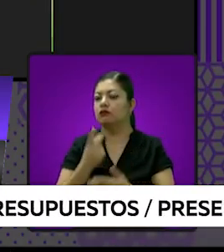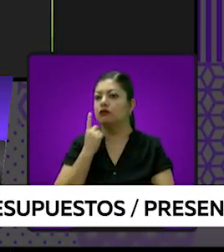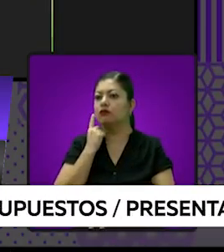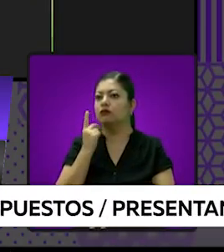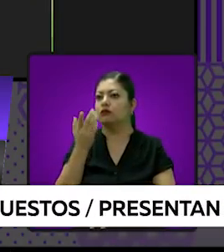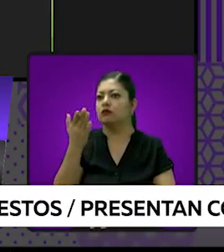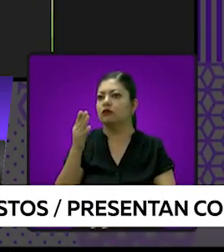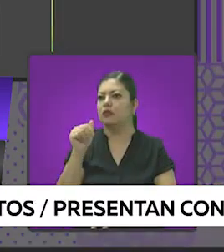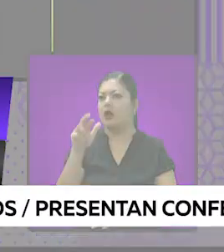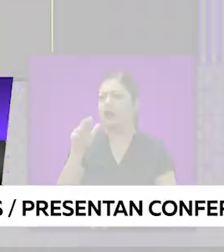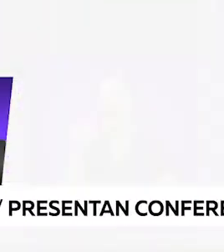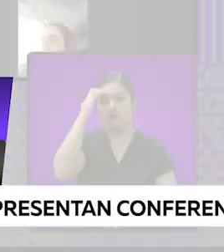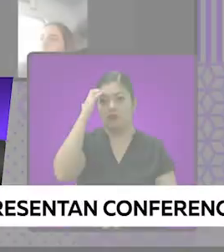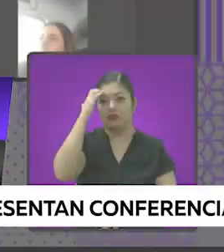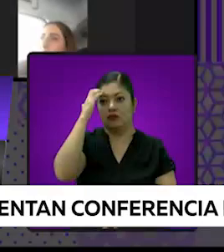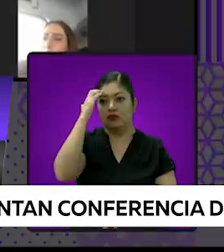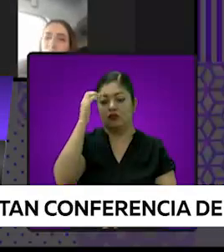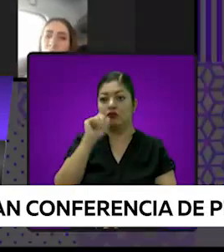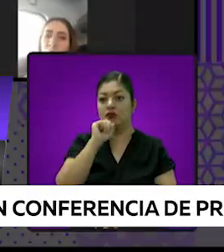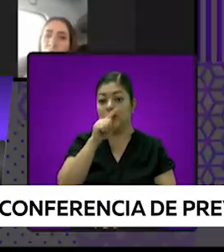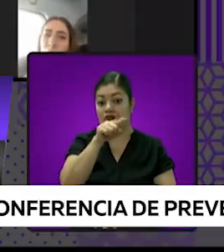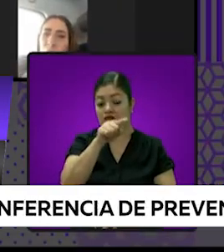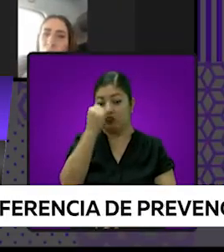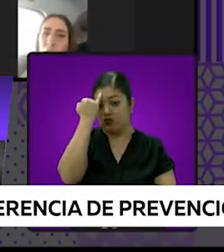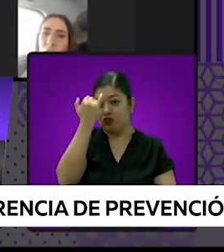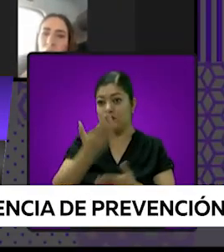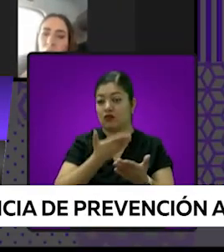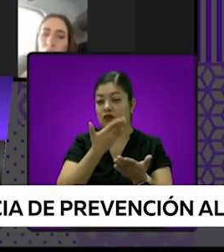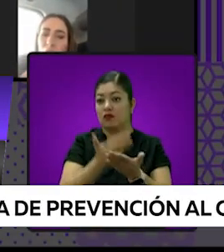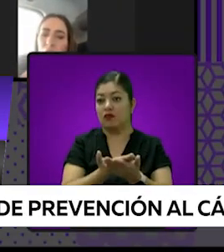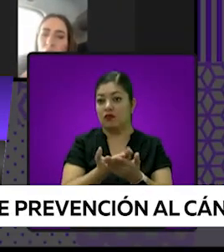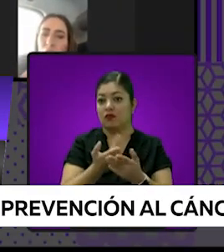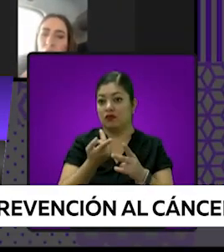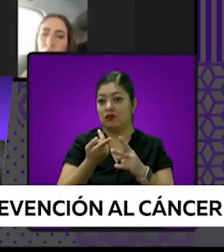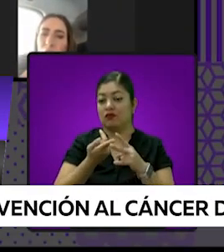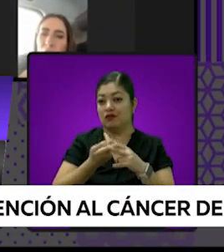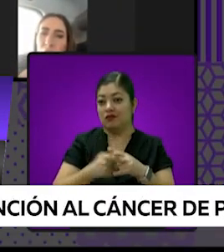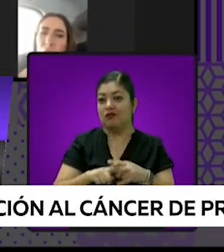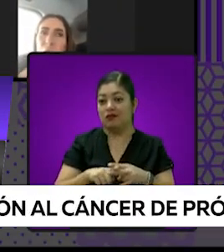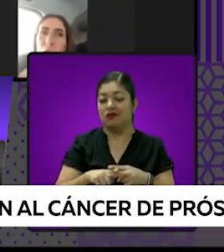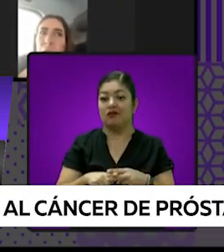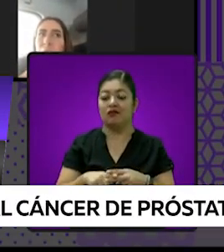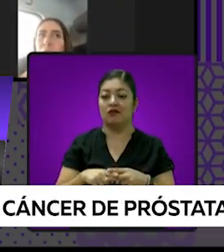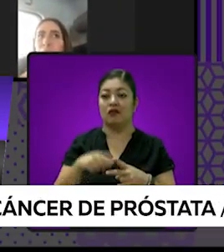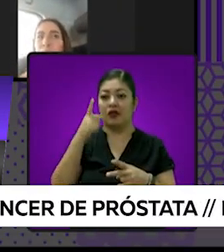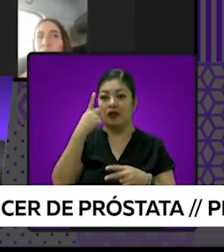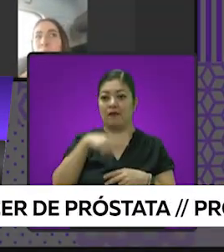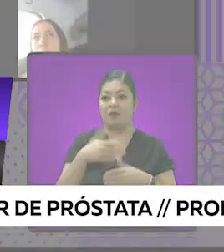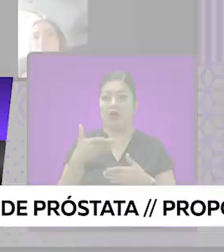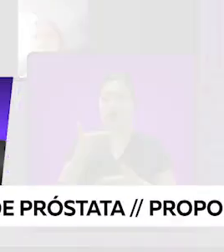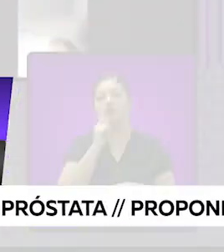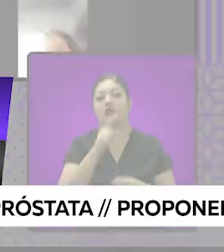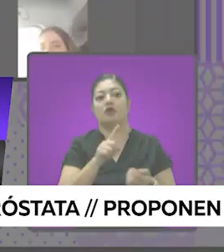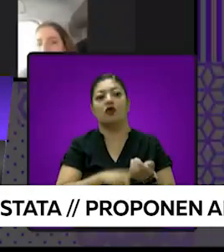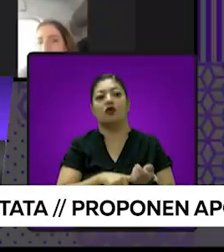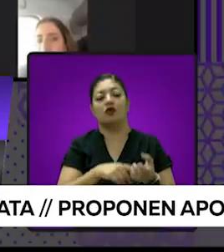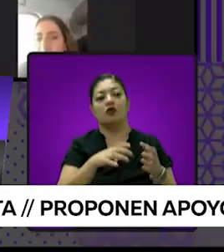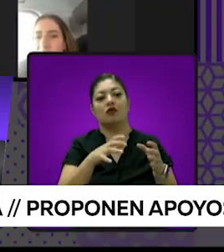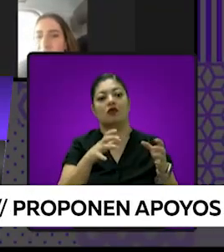por el pago de derechos de concesión, multas y recargos por el periodo de junio y julio del ejercicio 2023.